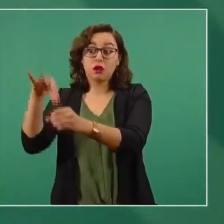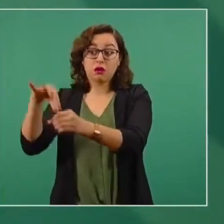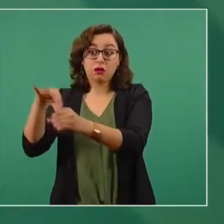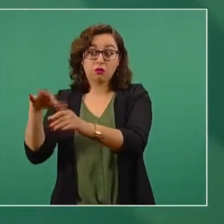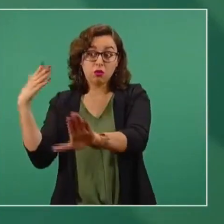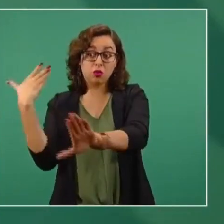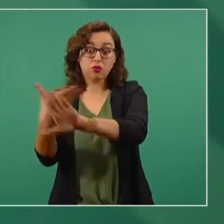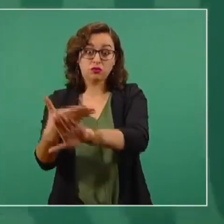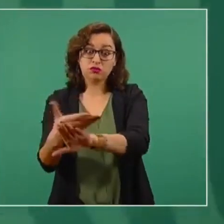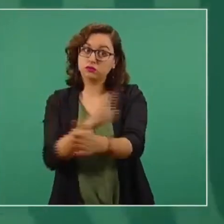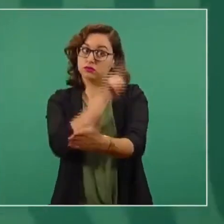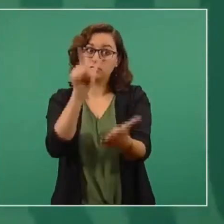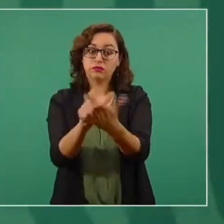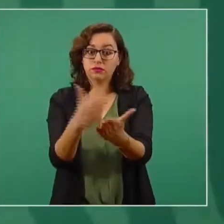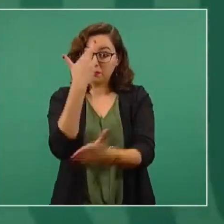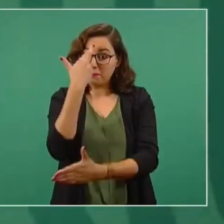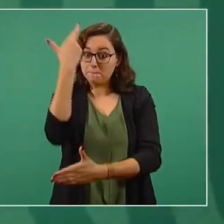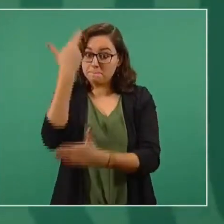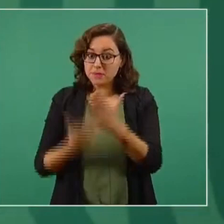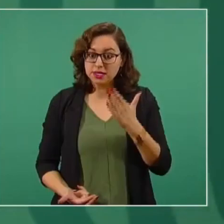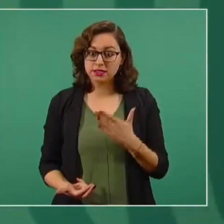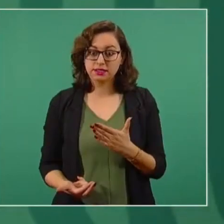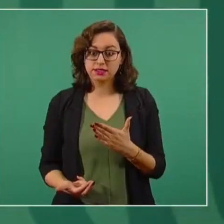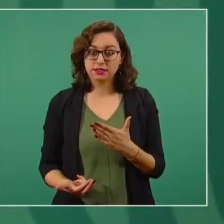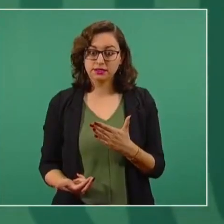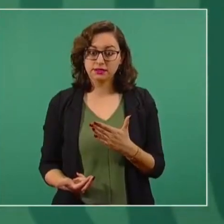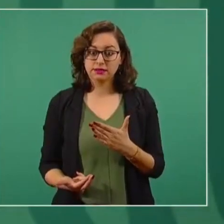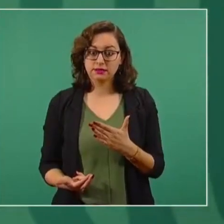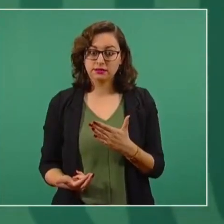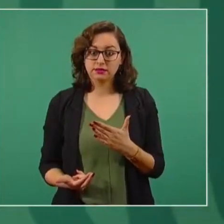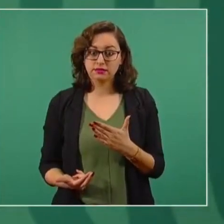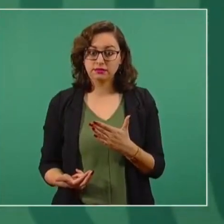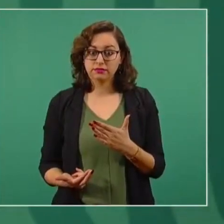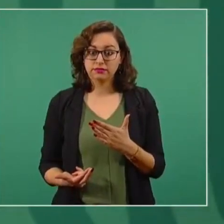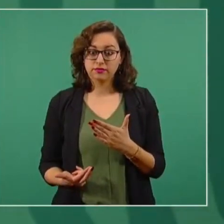es delito, está